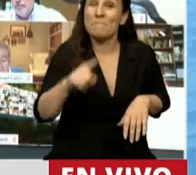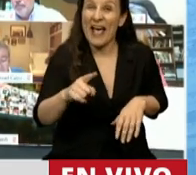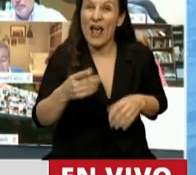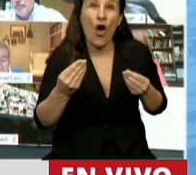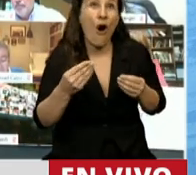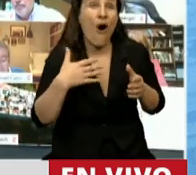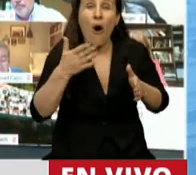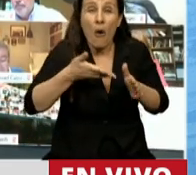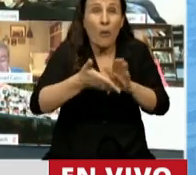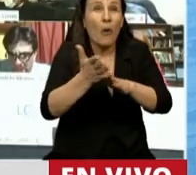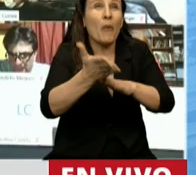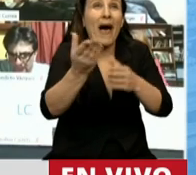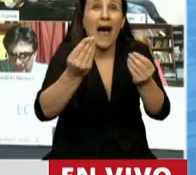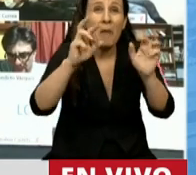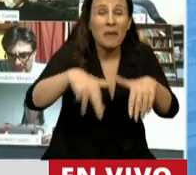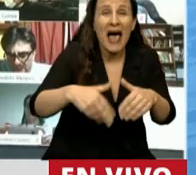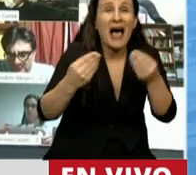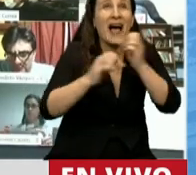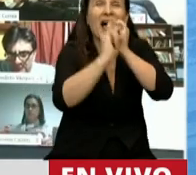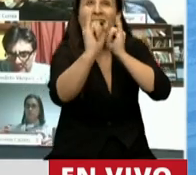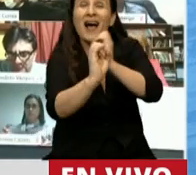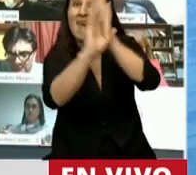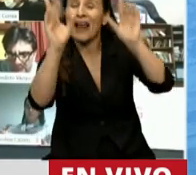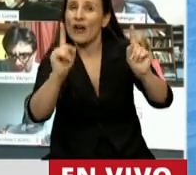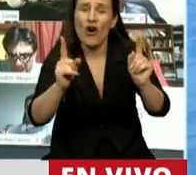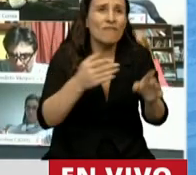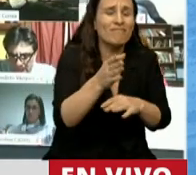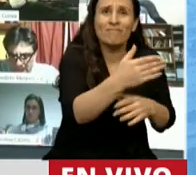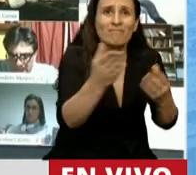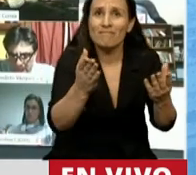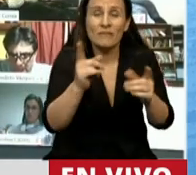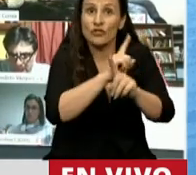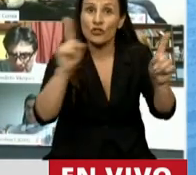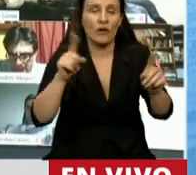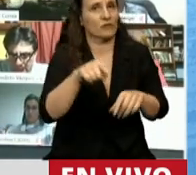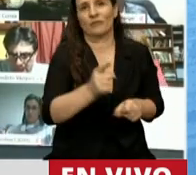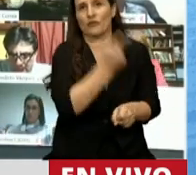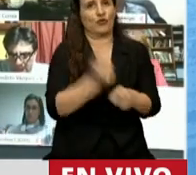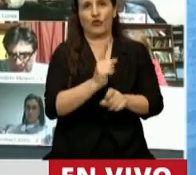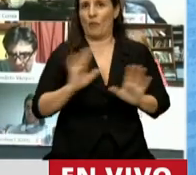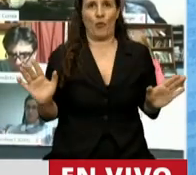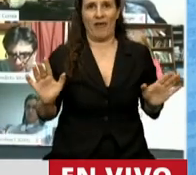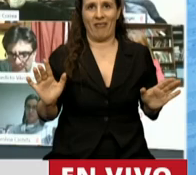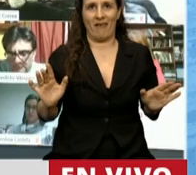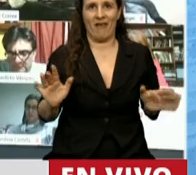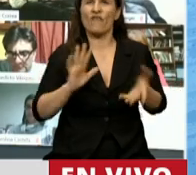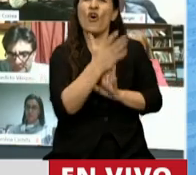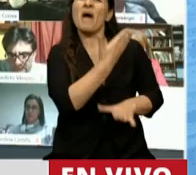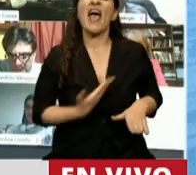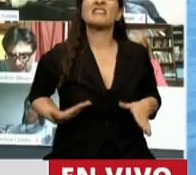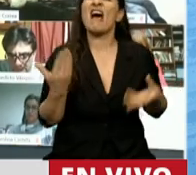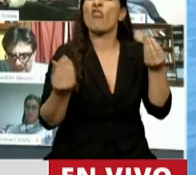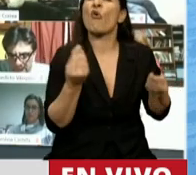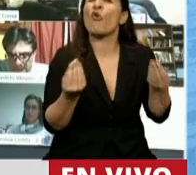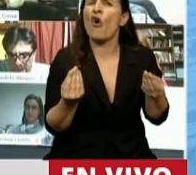tener un rumbo, no dar una dirección nítida, hacia dónde voy, por dónde voy a crecer, qué tipo de Estado voy a tener, con qué